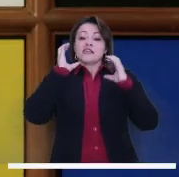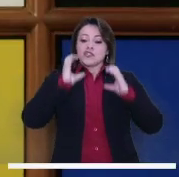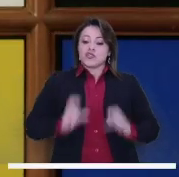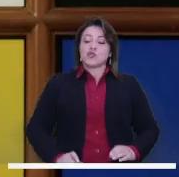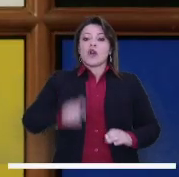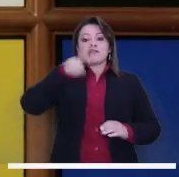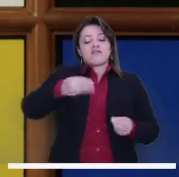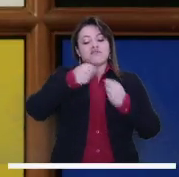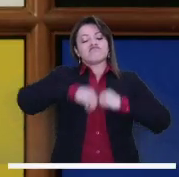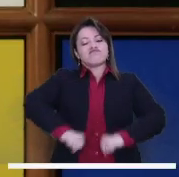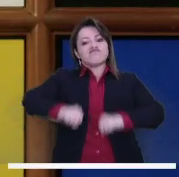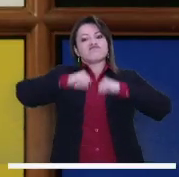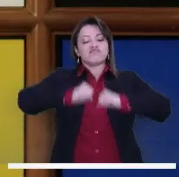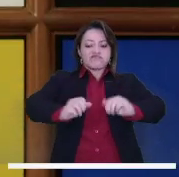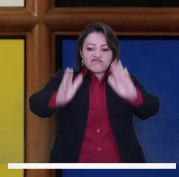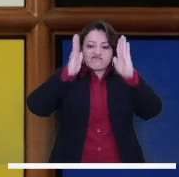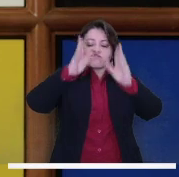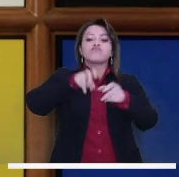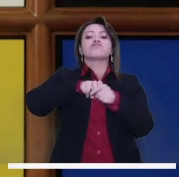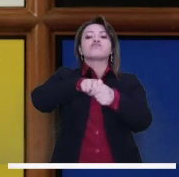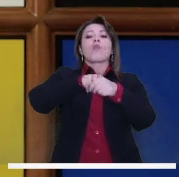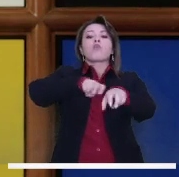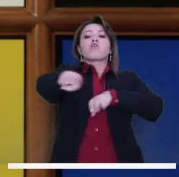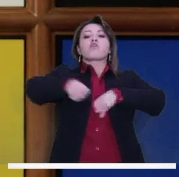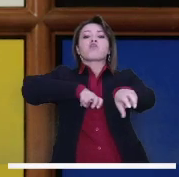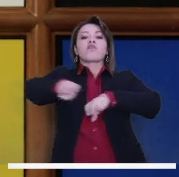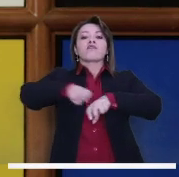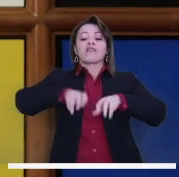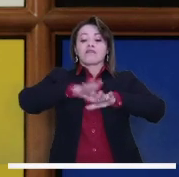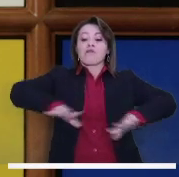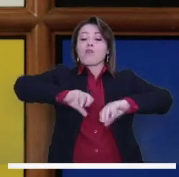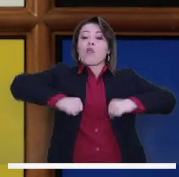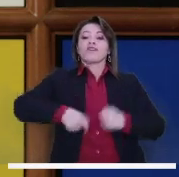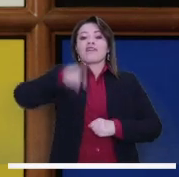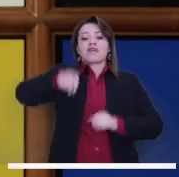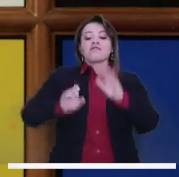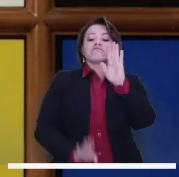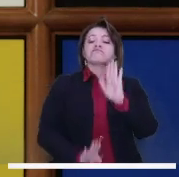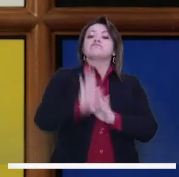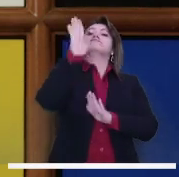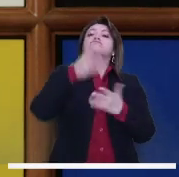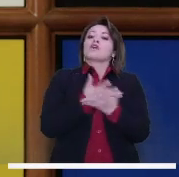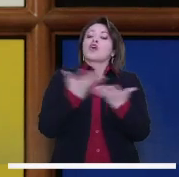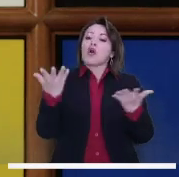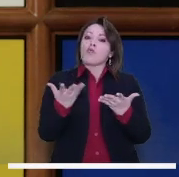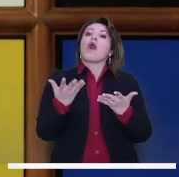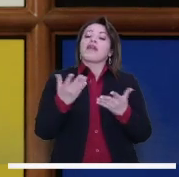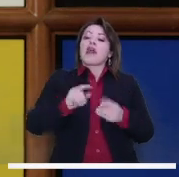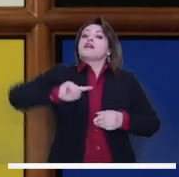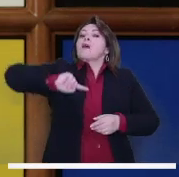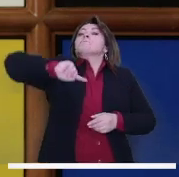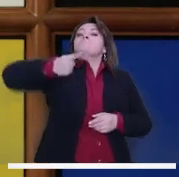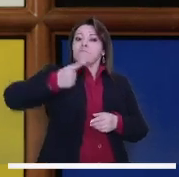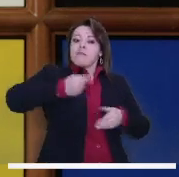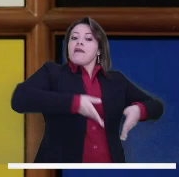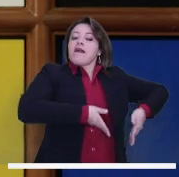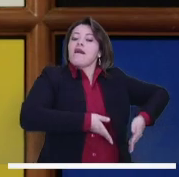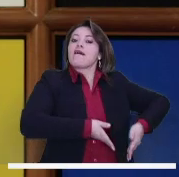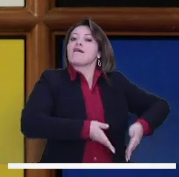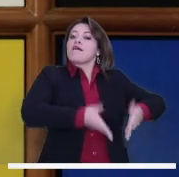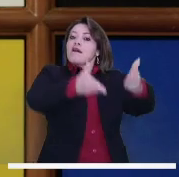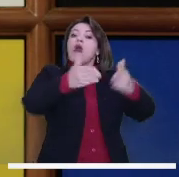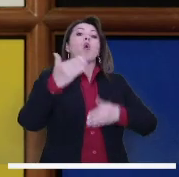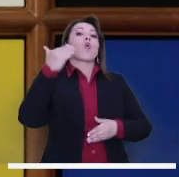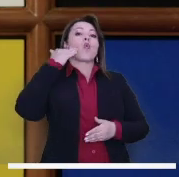llamado es a que todos los ciudadanos nos empoderemos en función a la movilidad y tomemos las decisiones de que esta ciudad avance con lo que ella tiene. Una primera